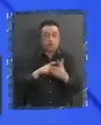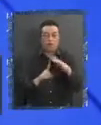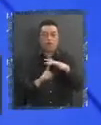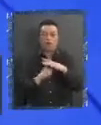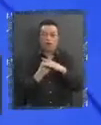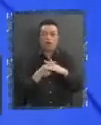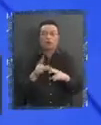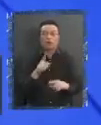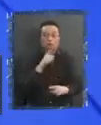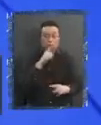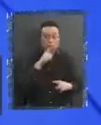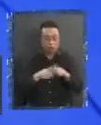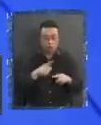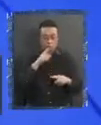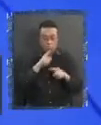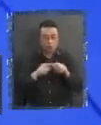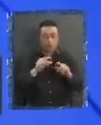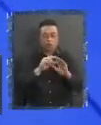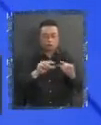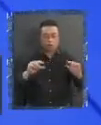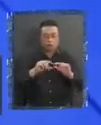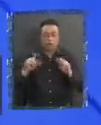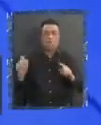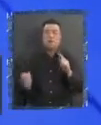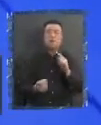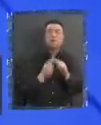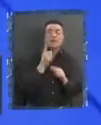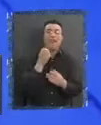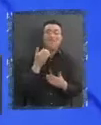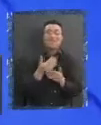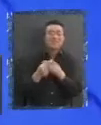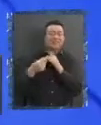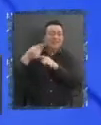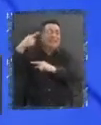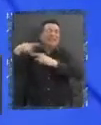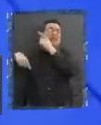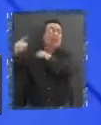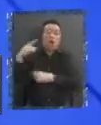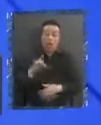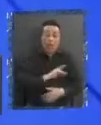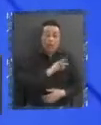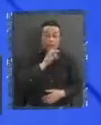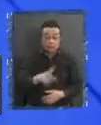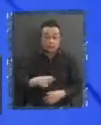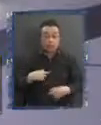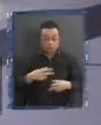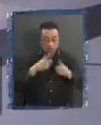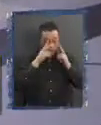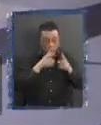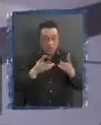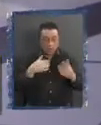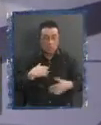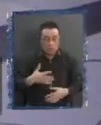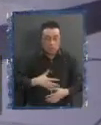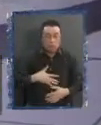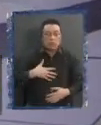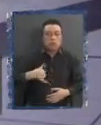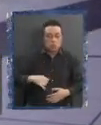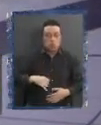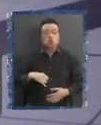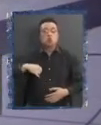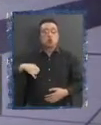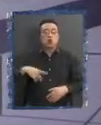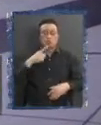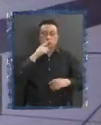los nombres de nuestros pueblos. Por primera vez en la historia de este país y debemos los chilenos sentirnos orgullosos que